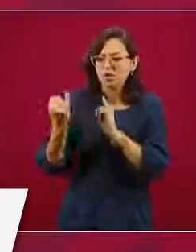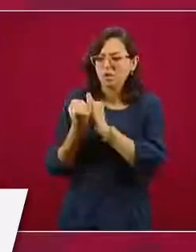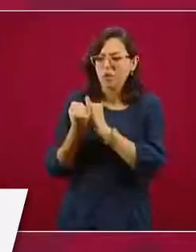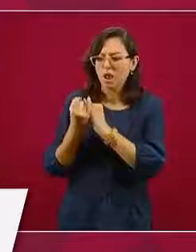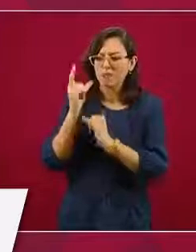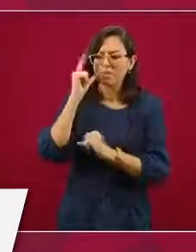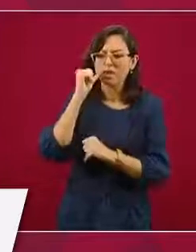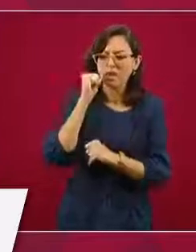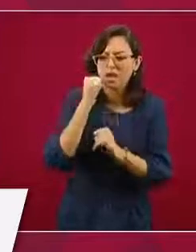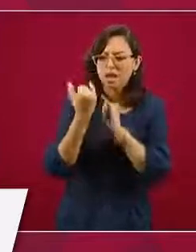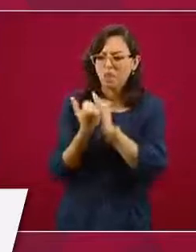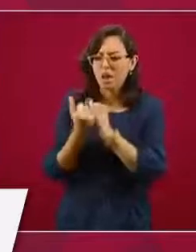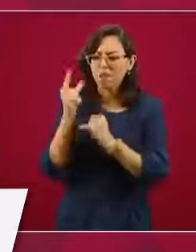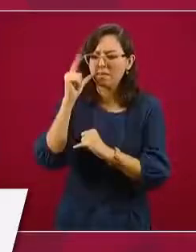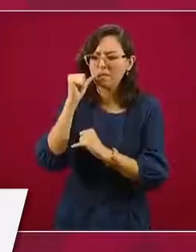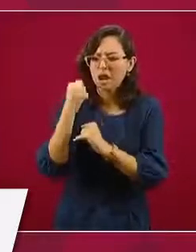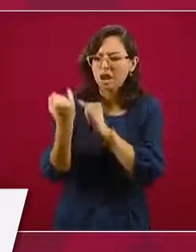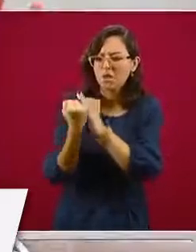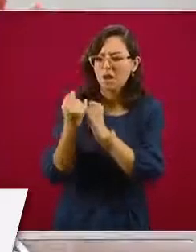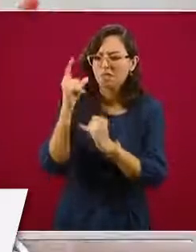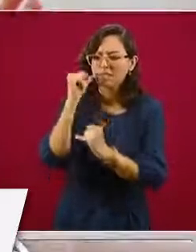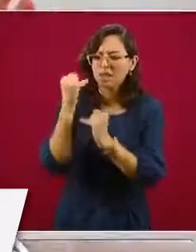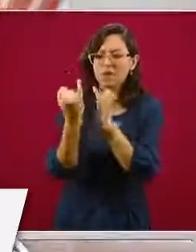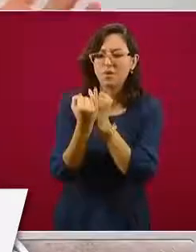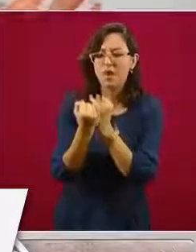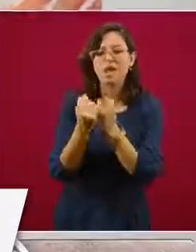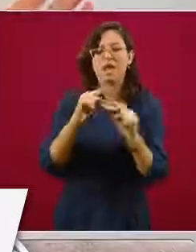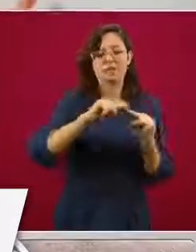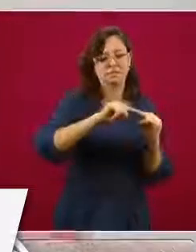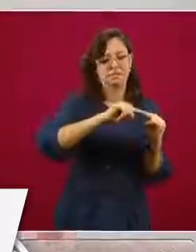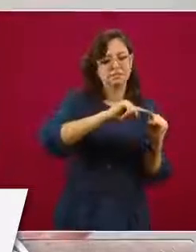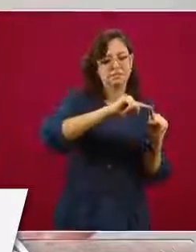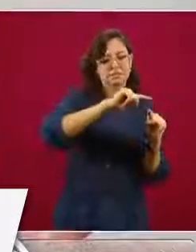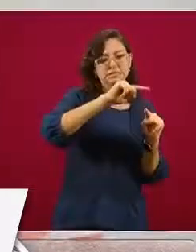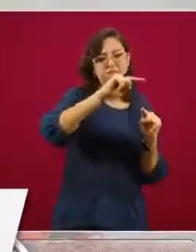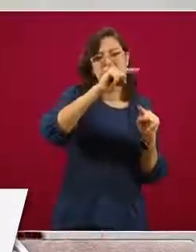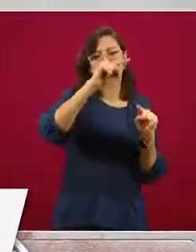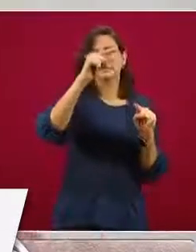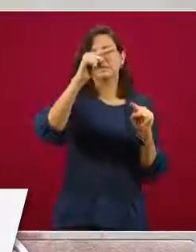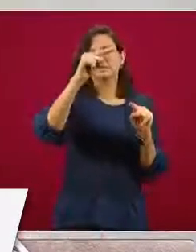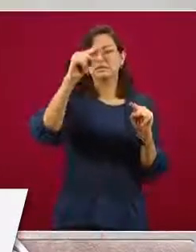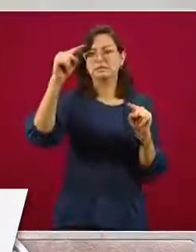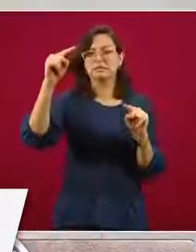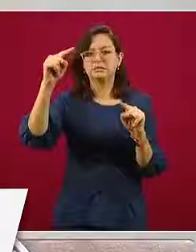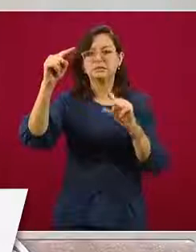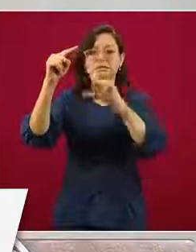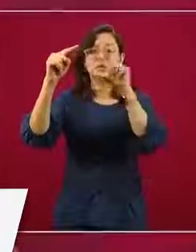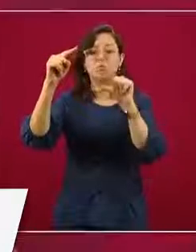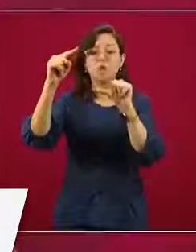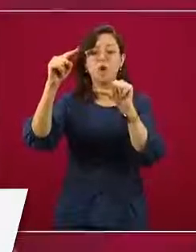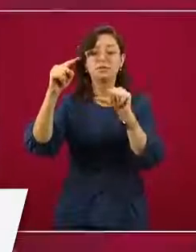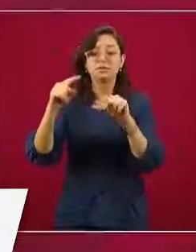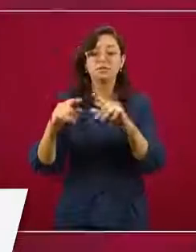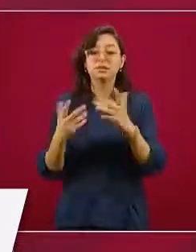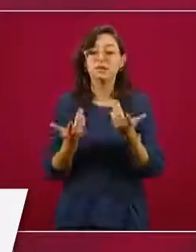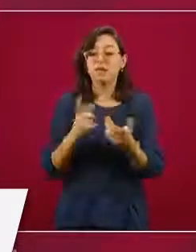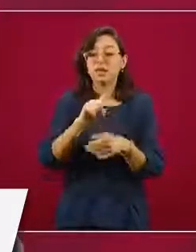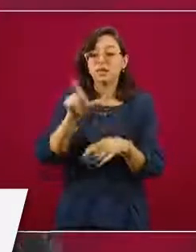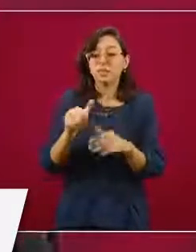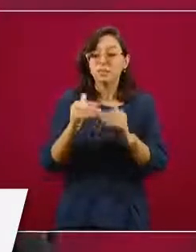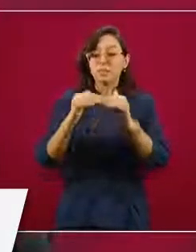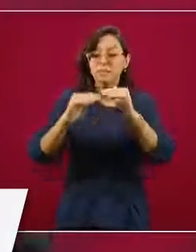etcétera, y posteriormente llega un momento en donde los casos de hoy son menos que los casos de ayer.